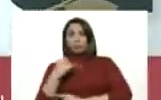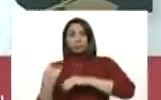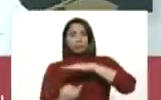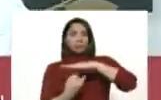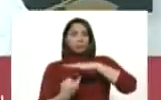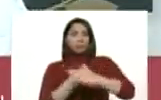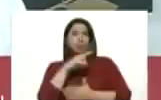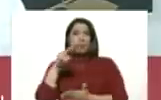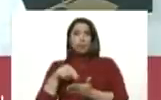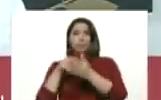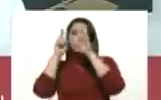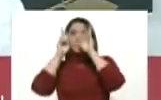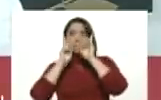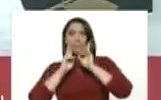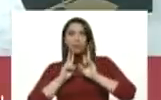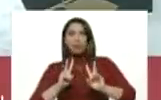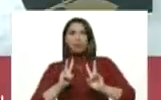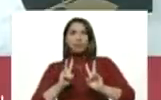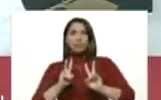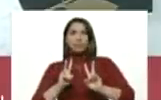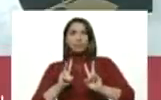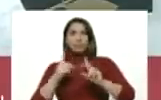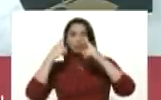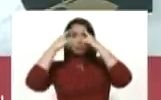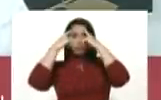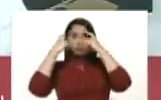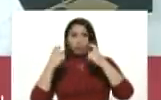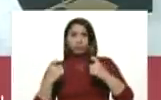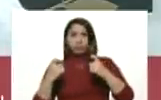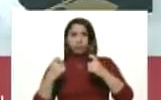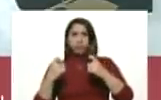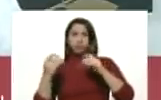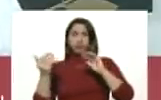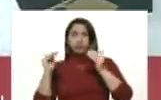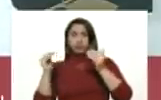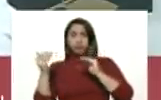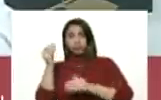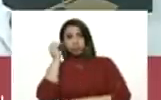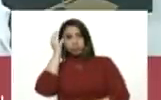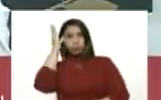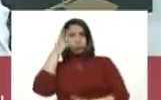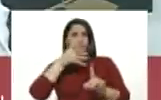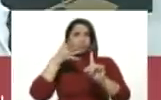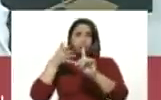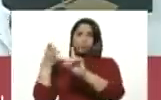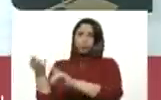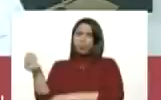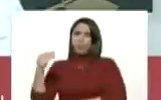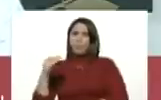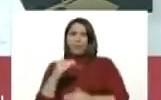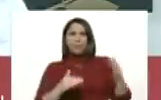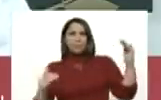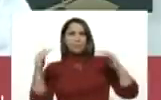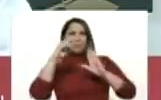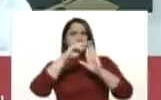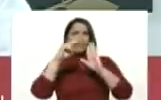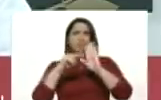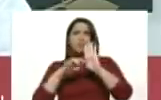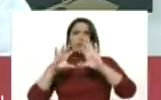de Higiene son profesionales éticos capacitados del más alto nivel mundial.